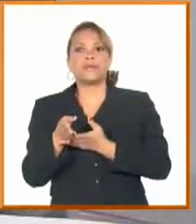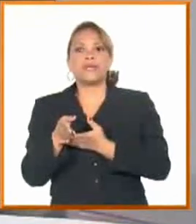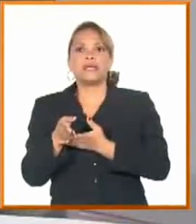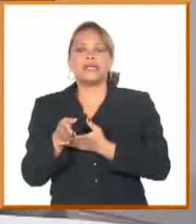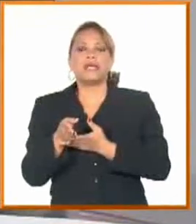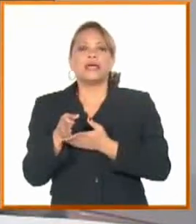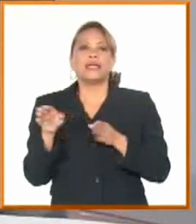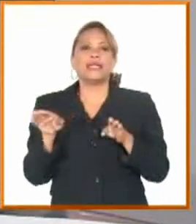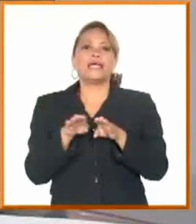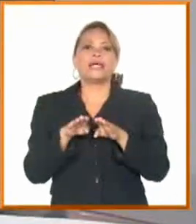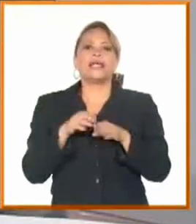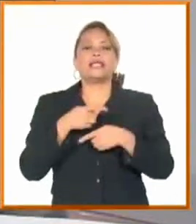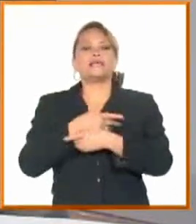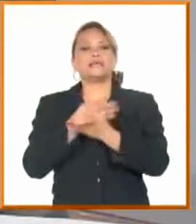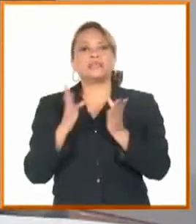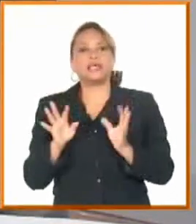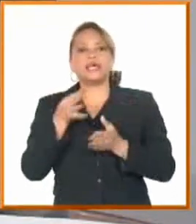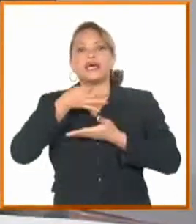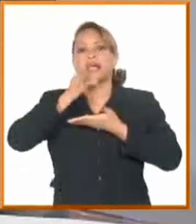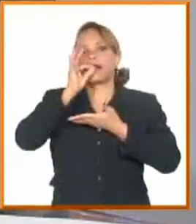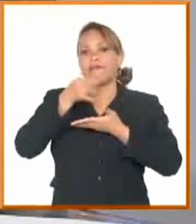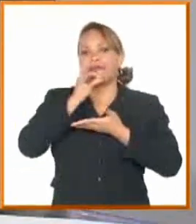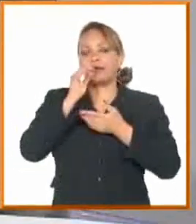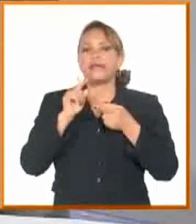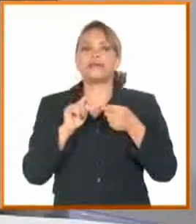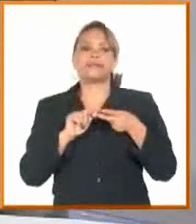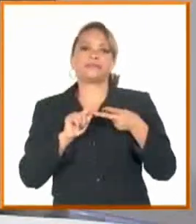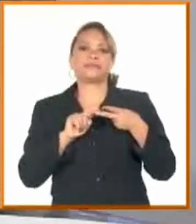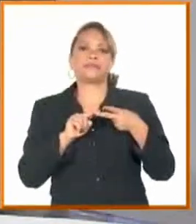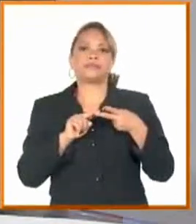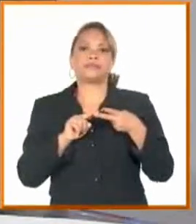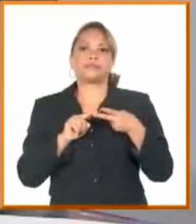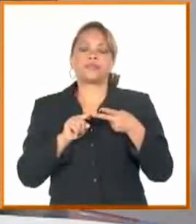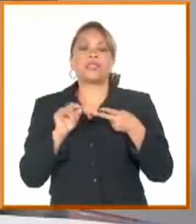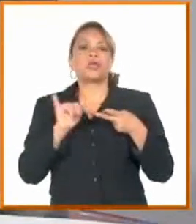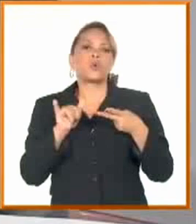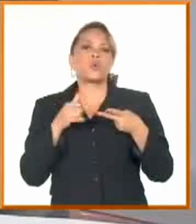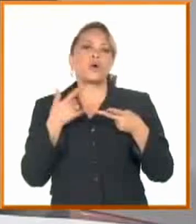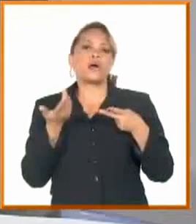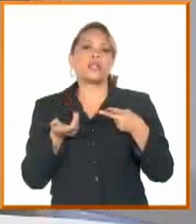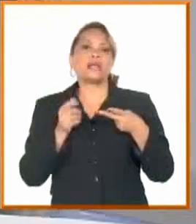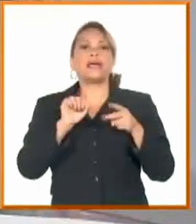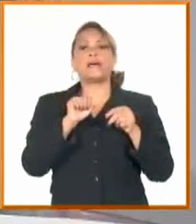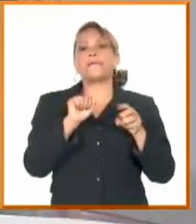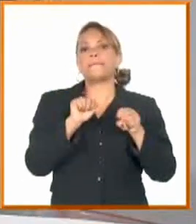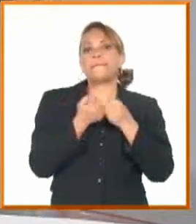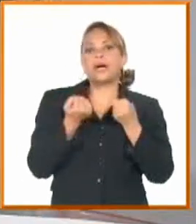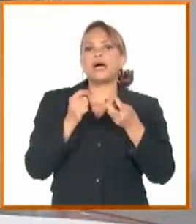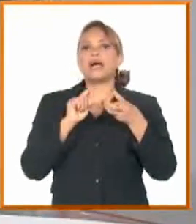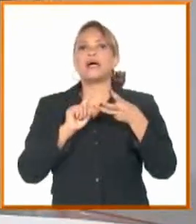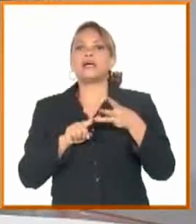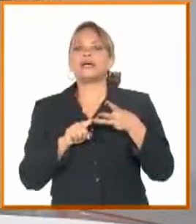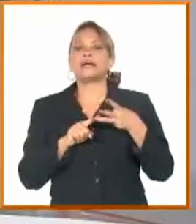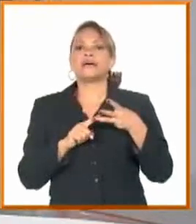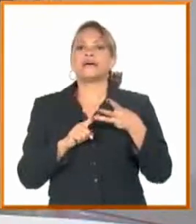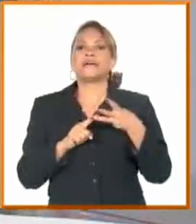la entrega del café. Y ya te decía que estamos trabajando con el pan y estamos trabajando con la